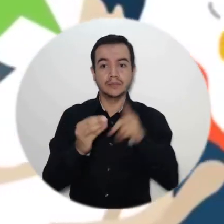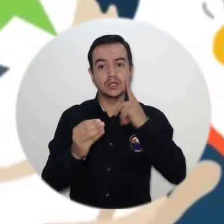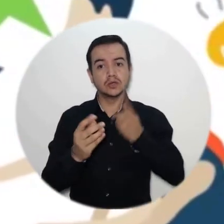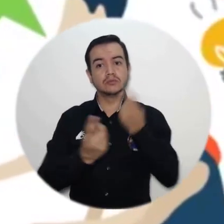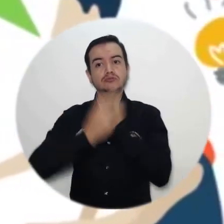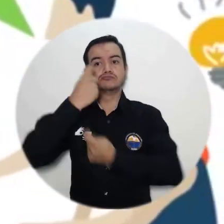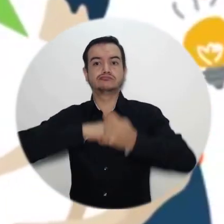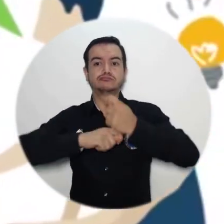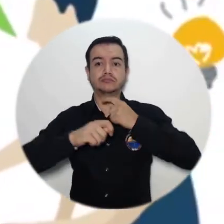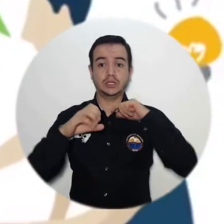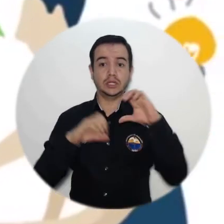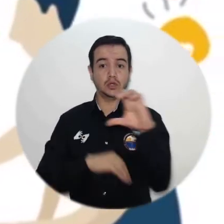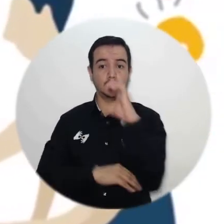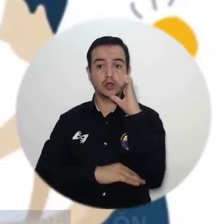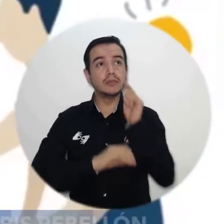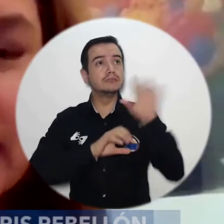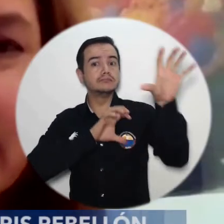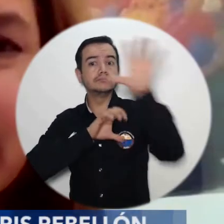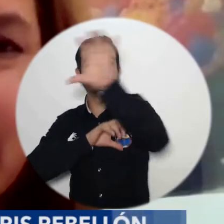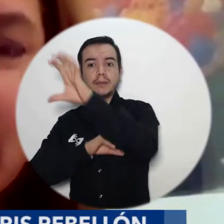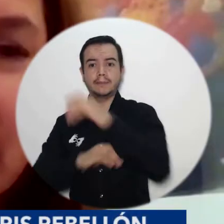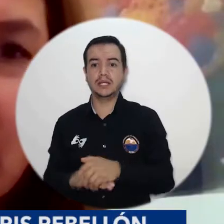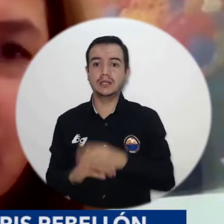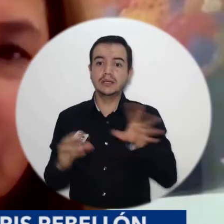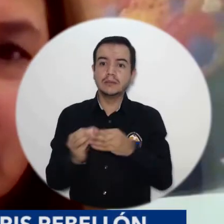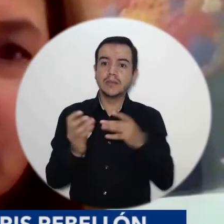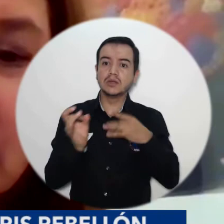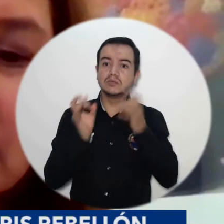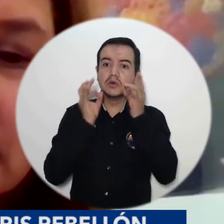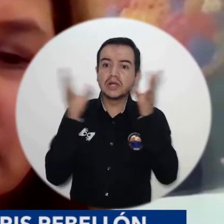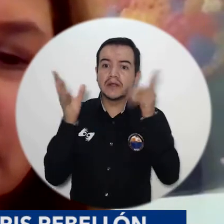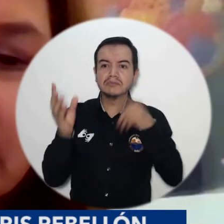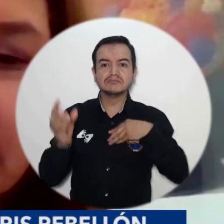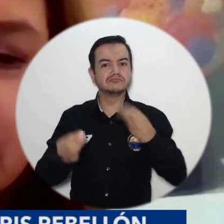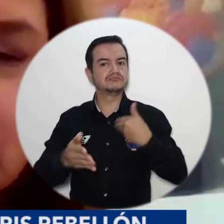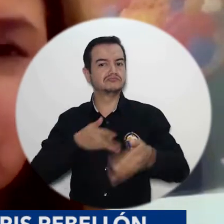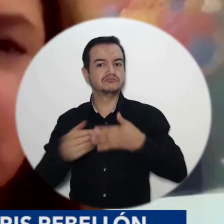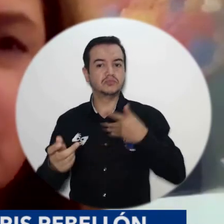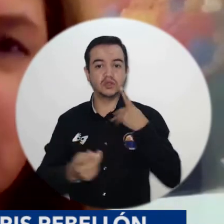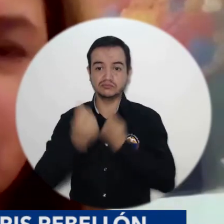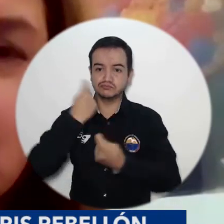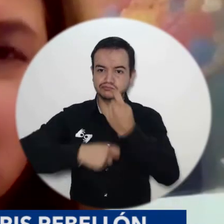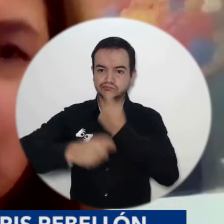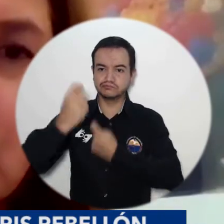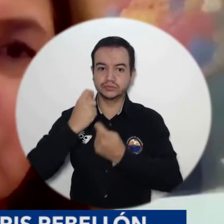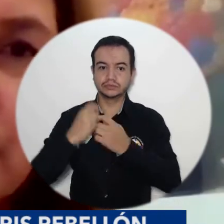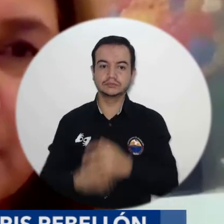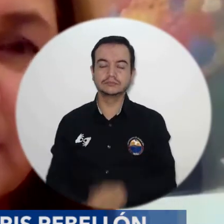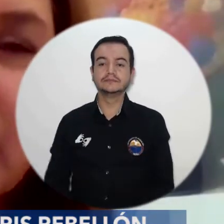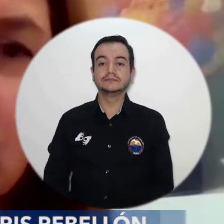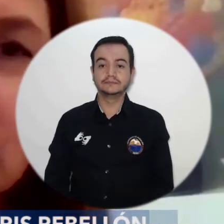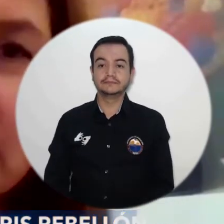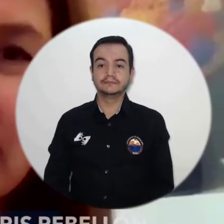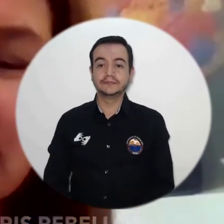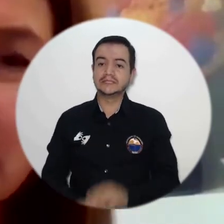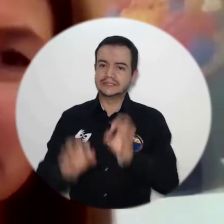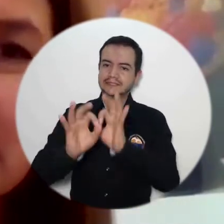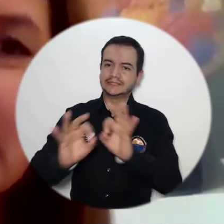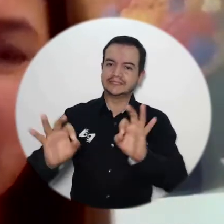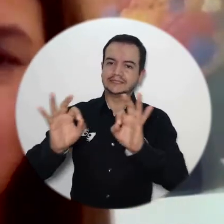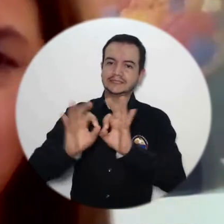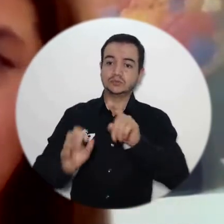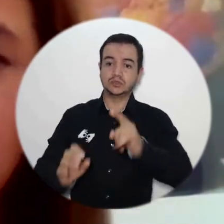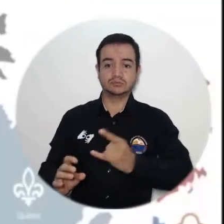marketing en crisis. Es importante que la academia nos ayude mucho primero con ese